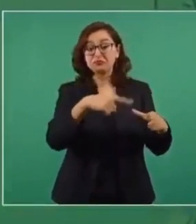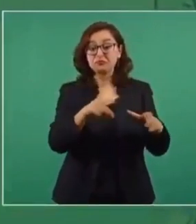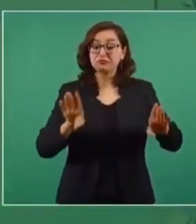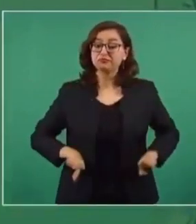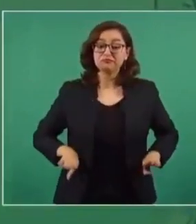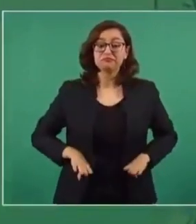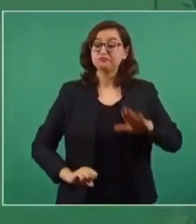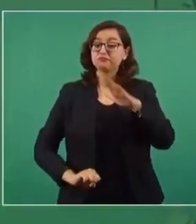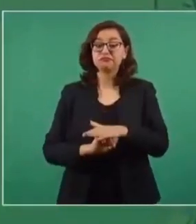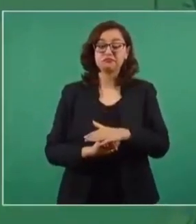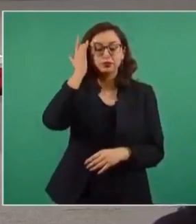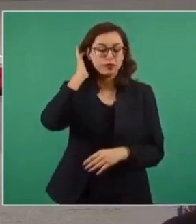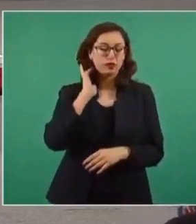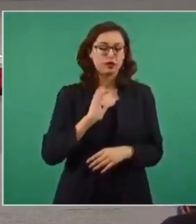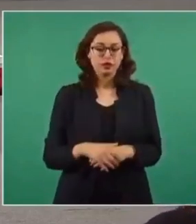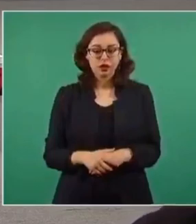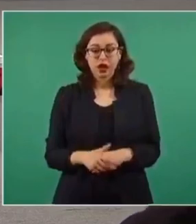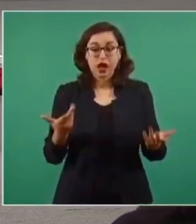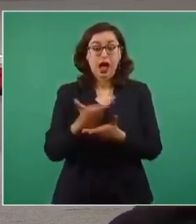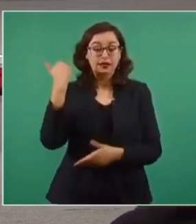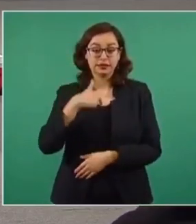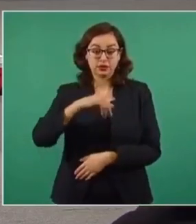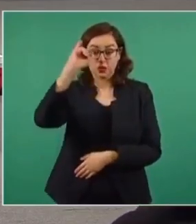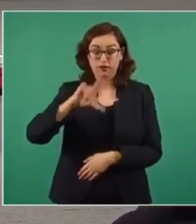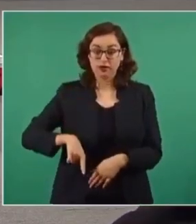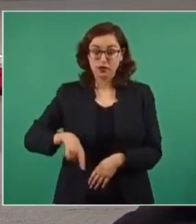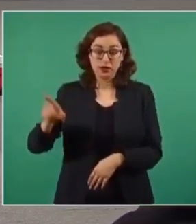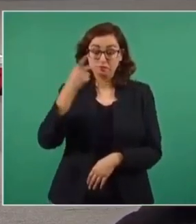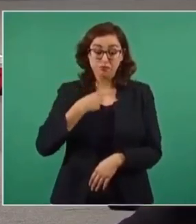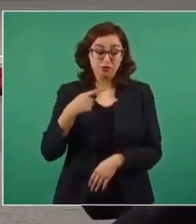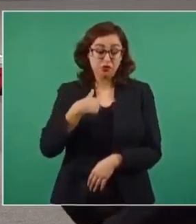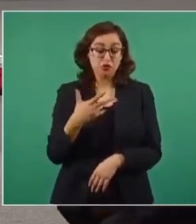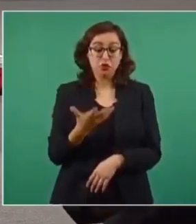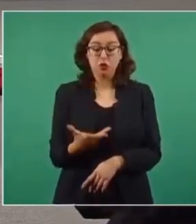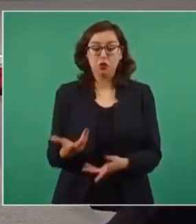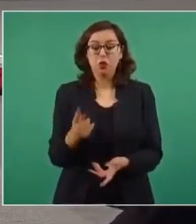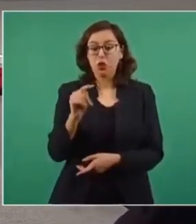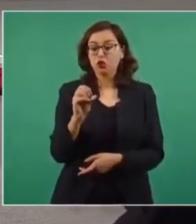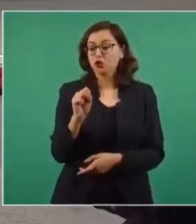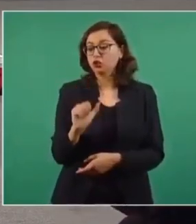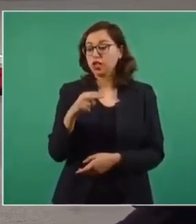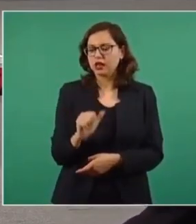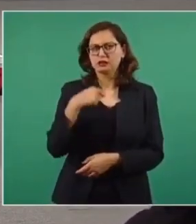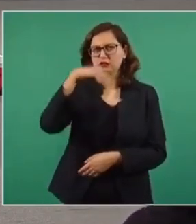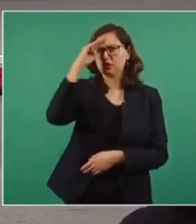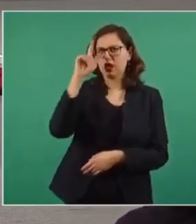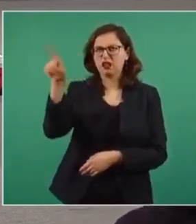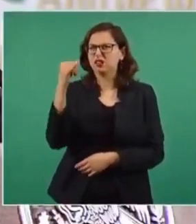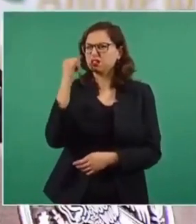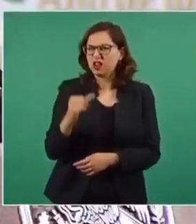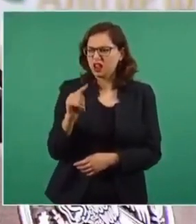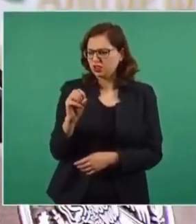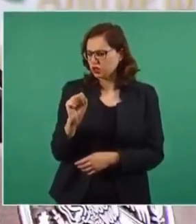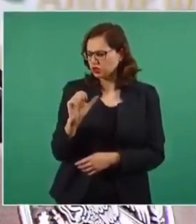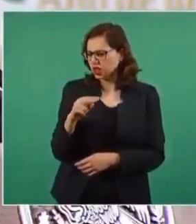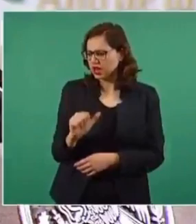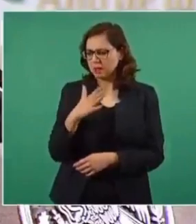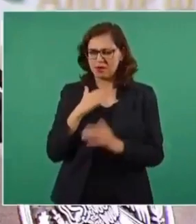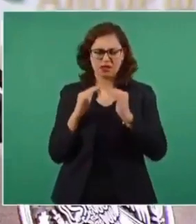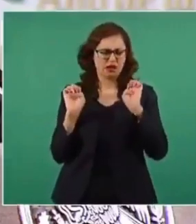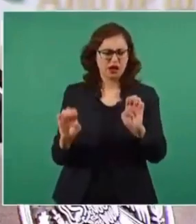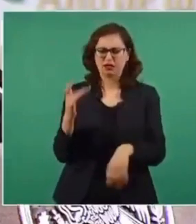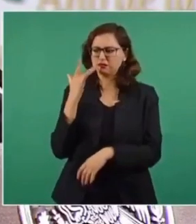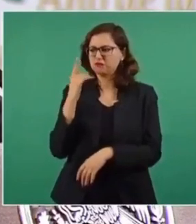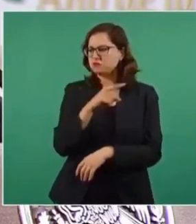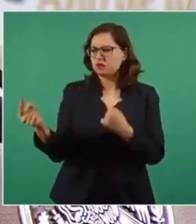y no era él. Son, la verdad, muy inmorales nuestros